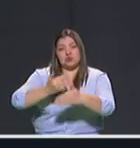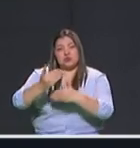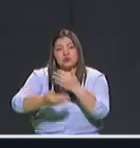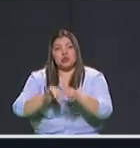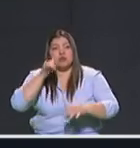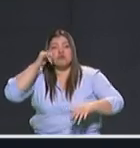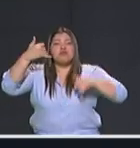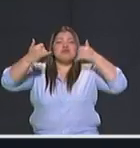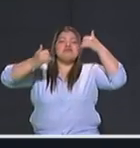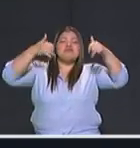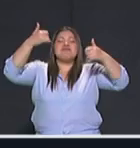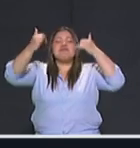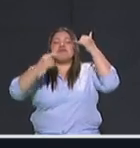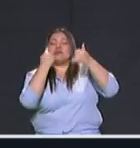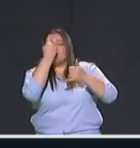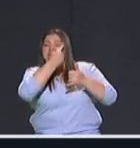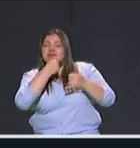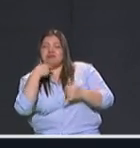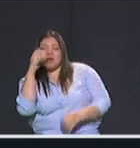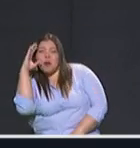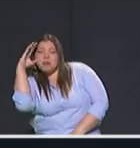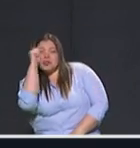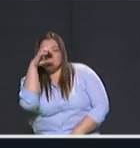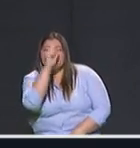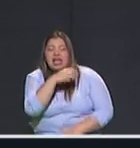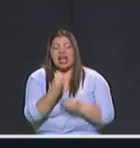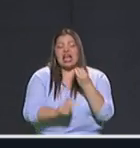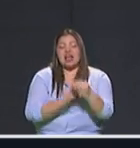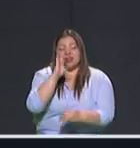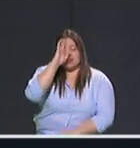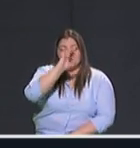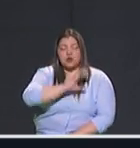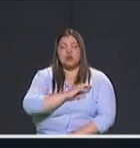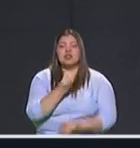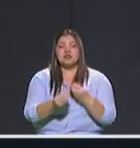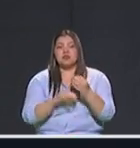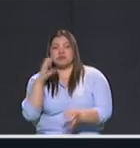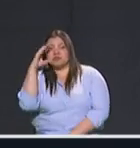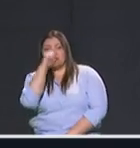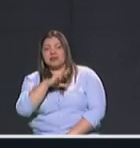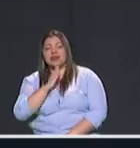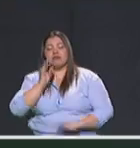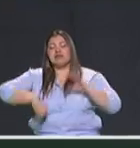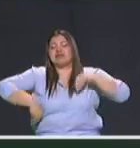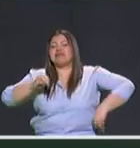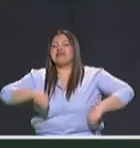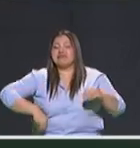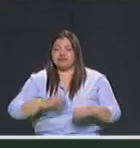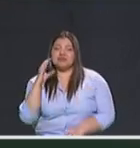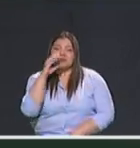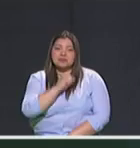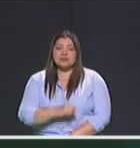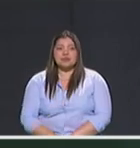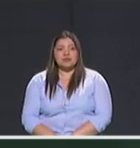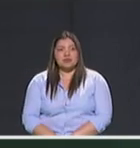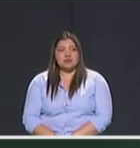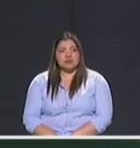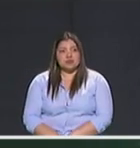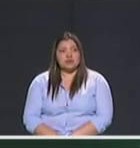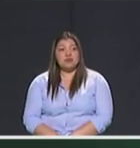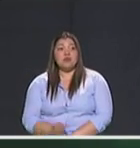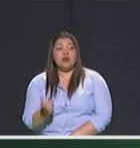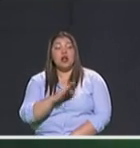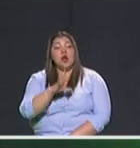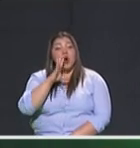corporales que están mirando en todo momento que hacen los policías también nos ayudan a determinar quiénes son corruptos. Candidato Víctor Correa, su plan